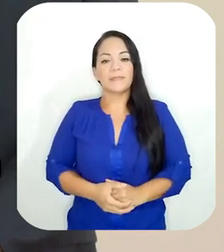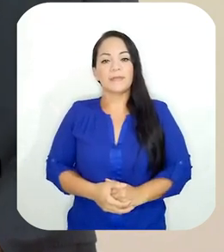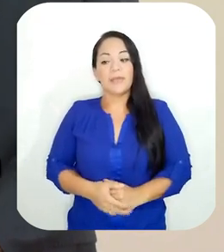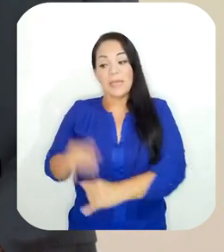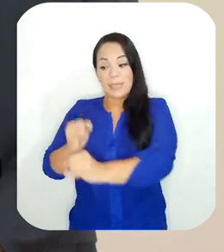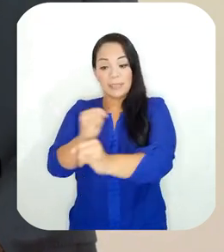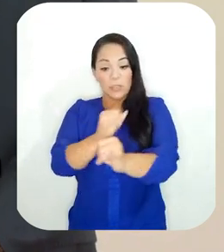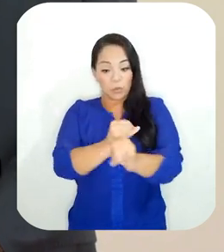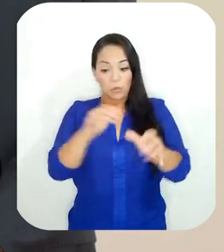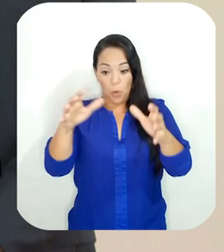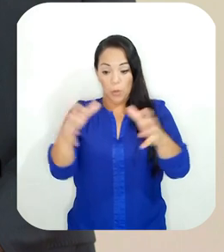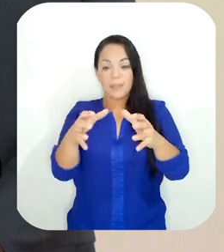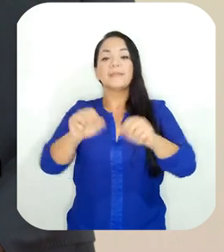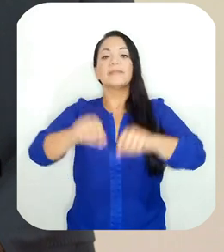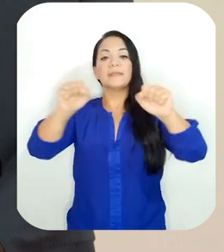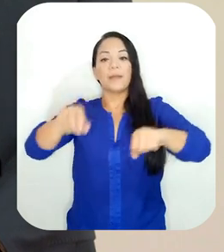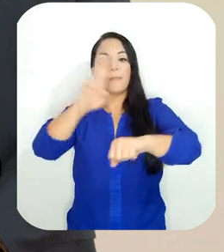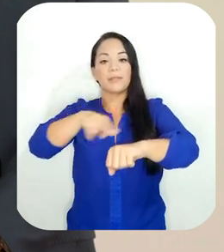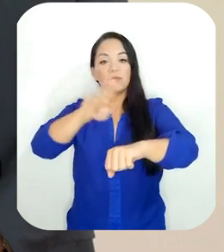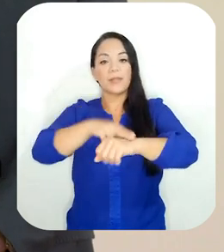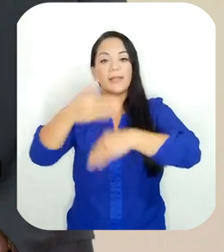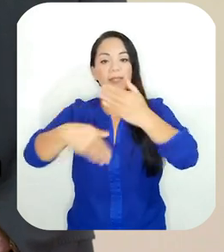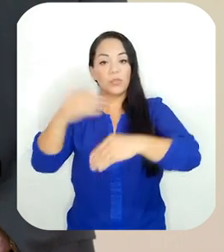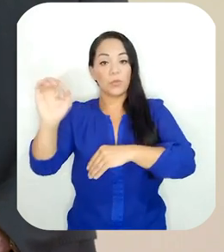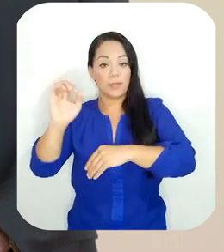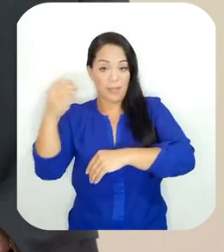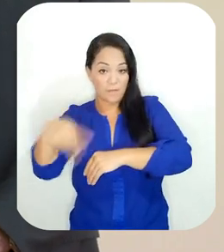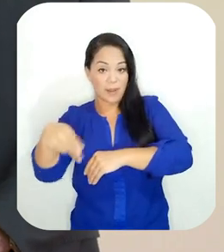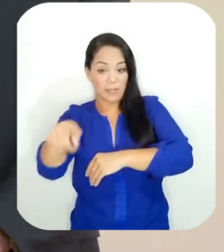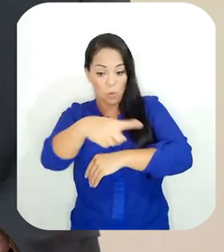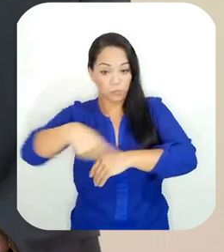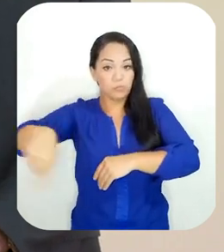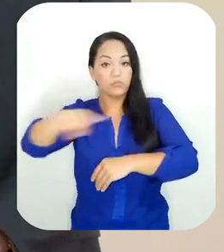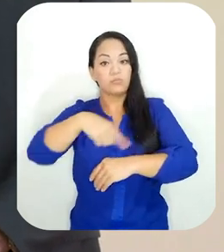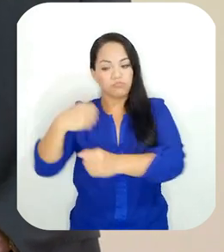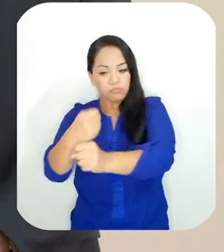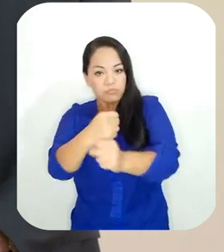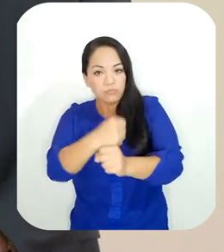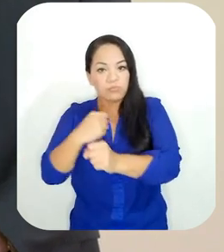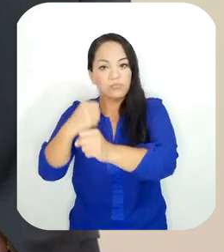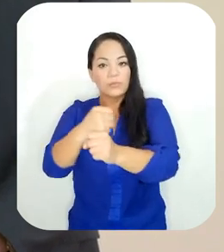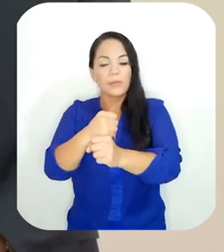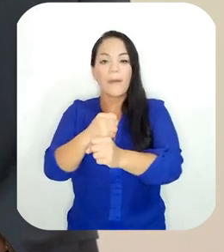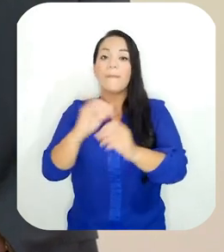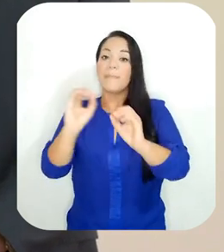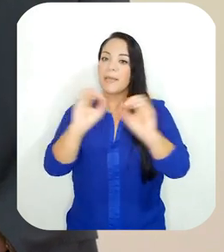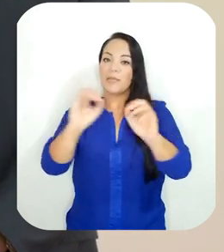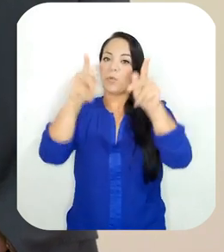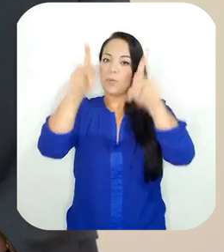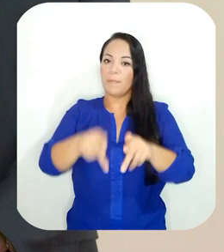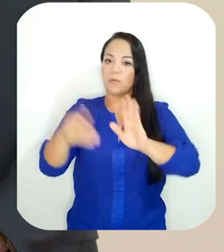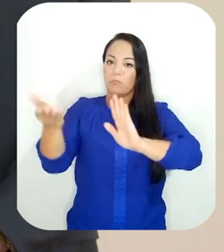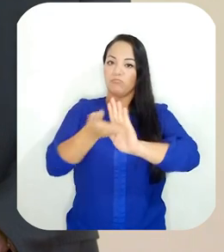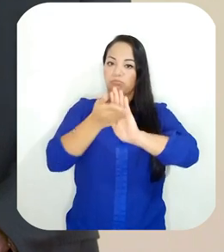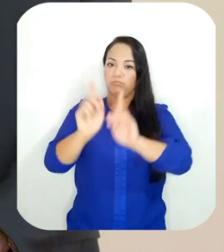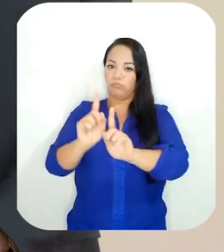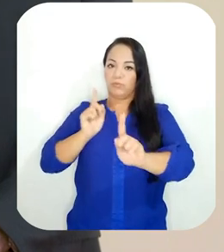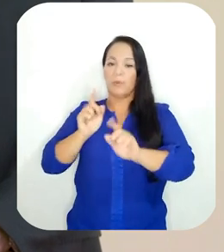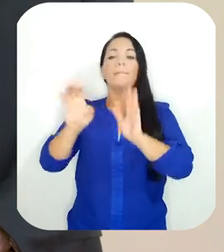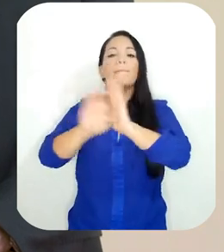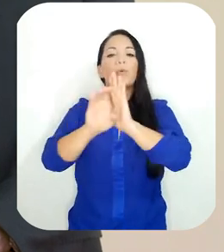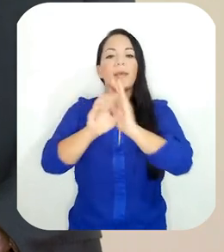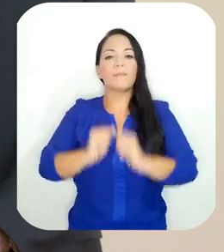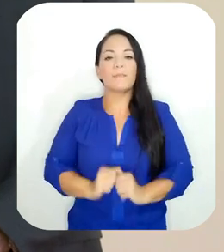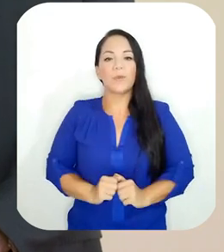apoyo de instituciones que integran el Sistema Nacional de Gestión del Riesgo, estamos trabajando para que nadie se quede atrás.